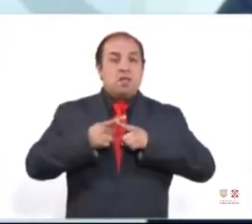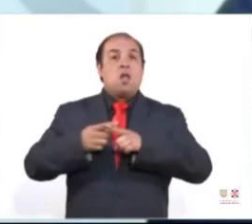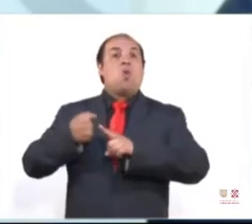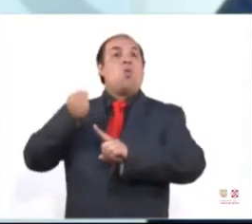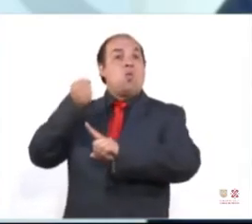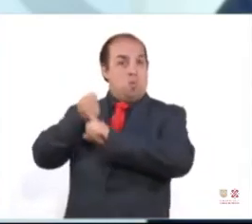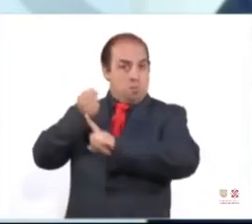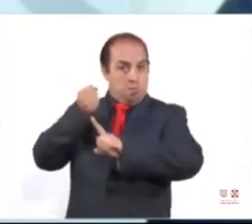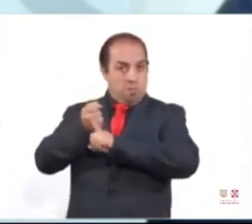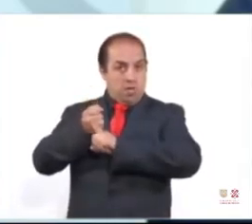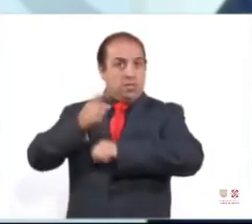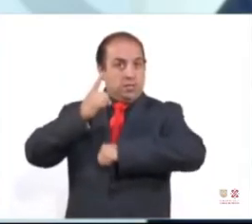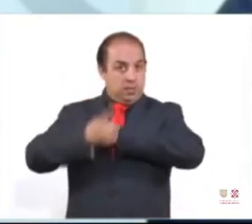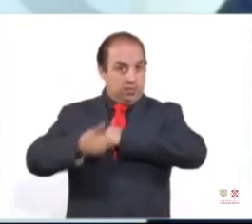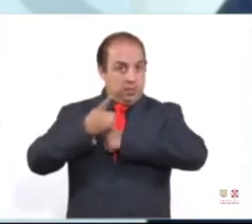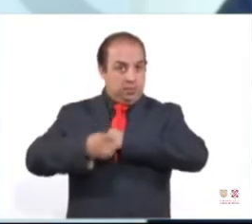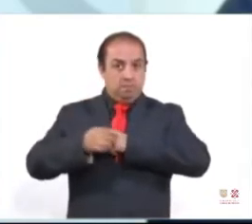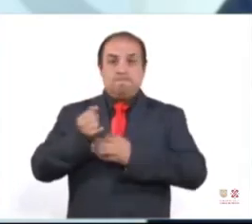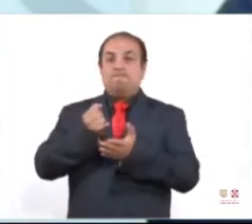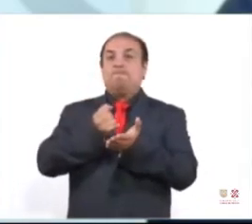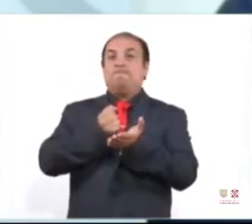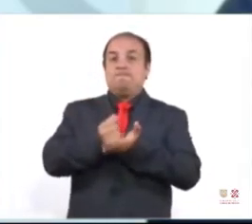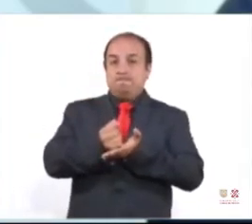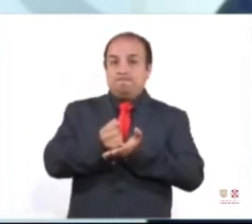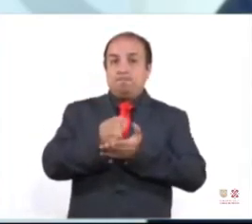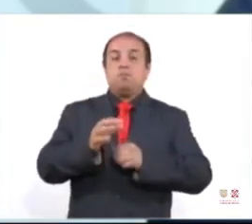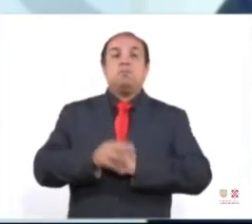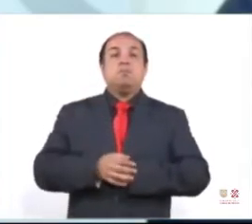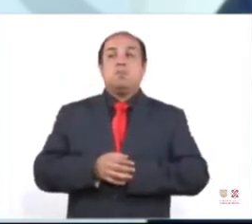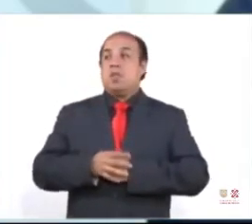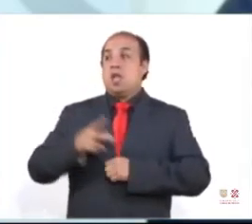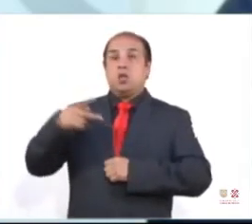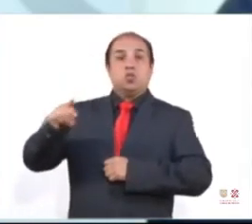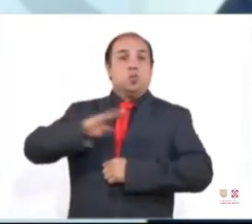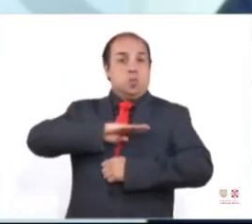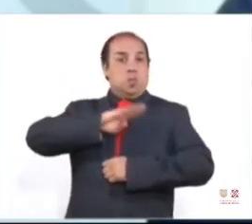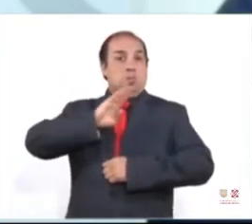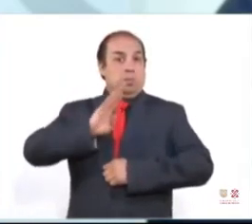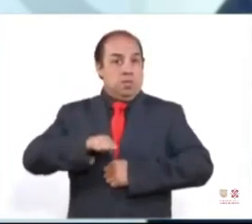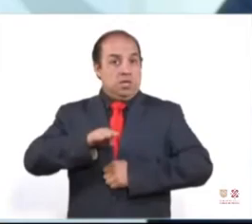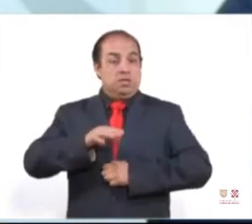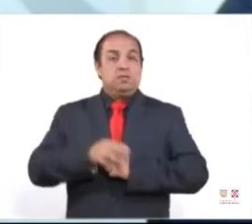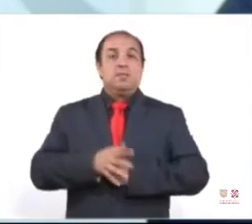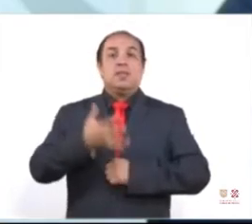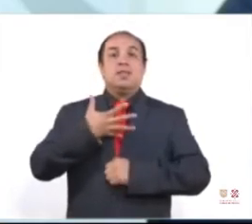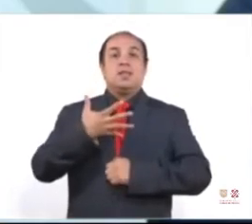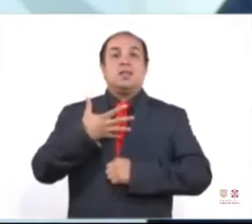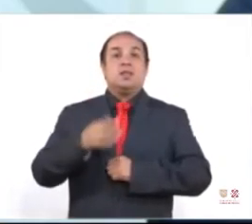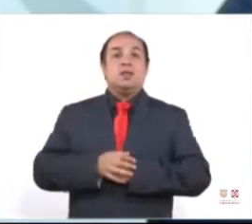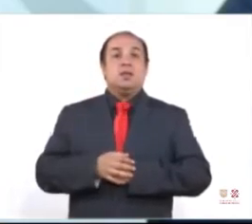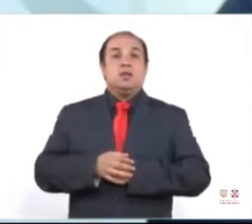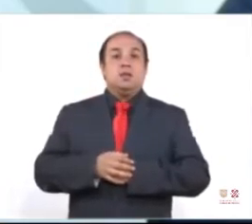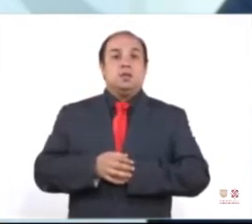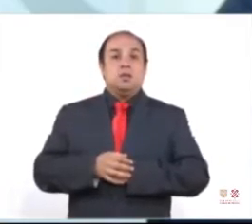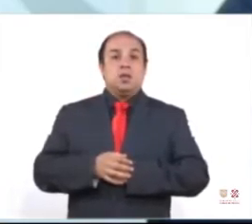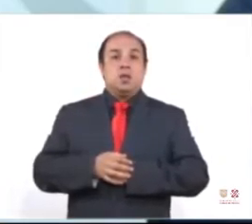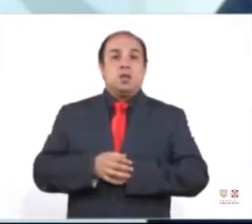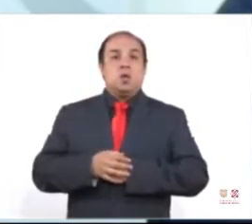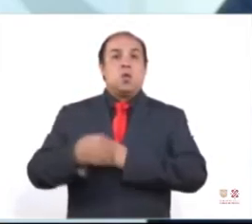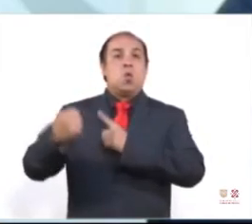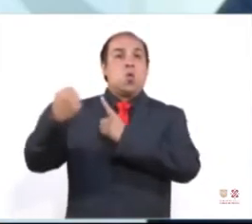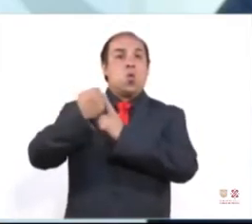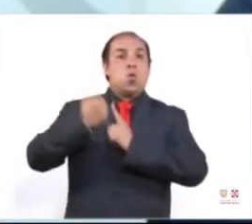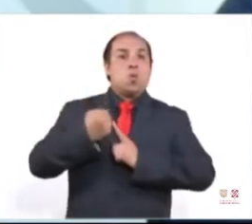golpes, por lo que se determinó que el motivo del fallecimiento fue un trauma múltiple